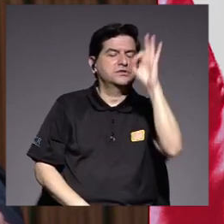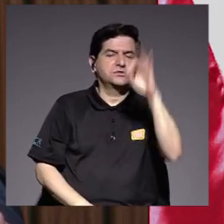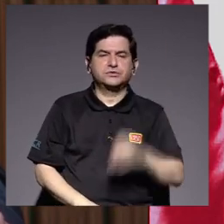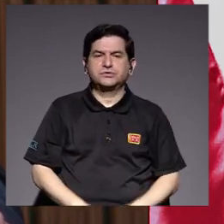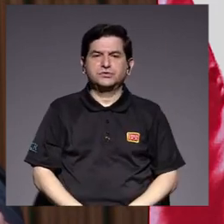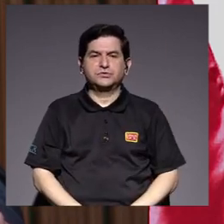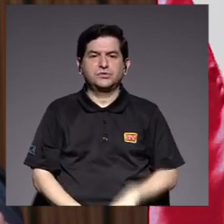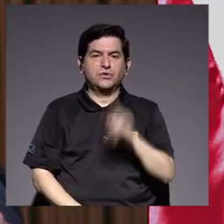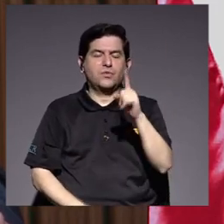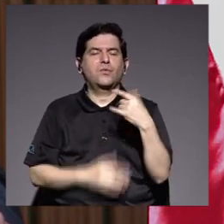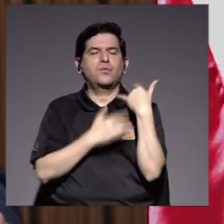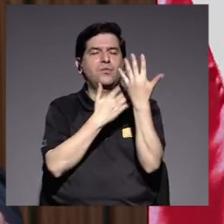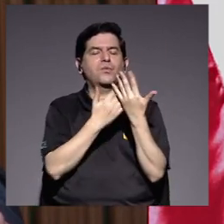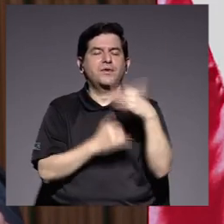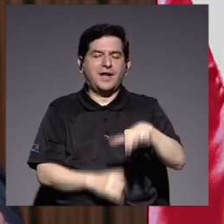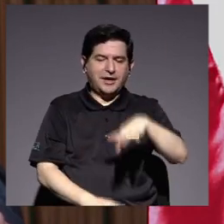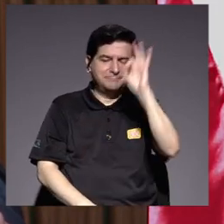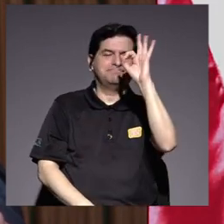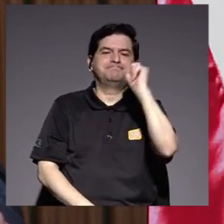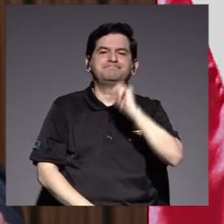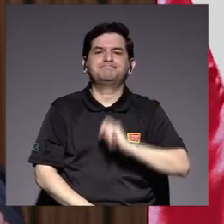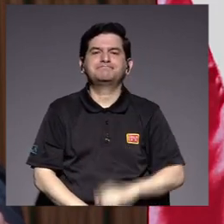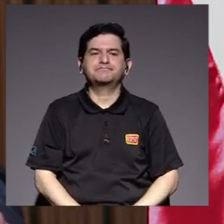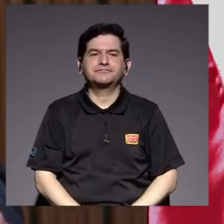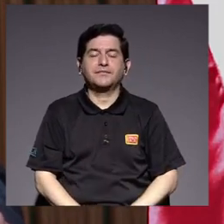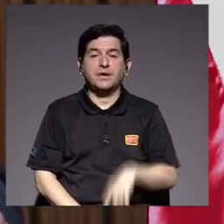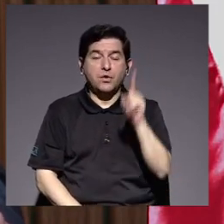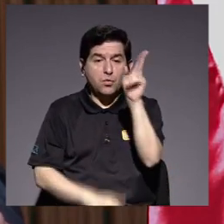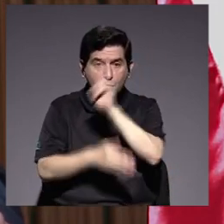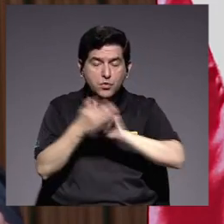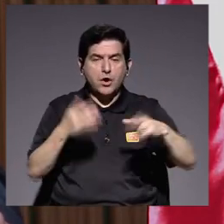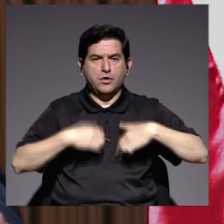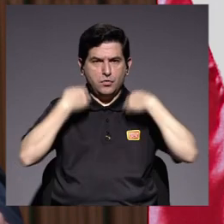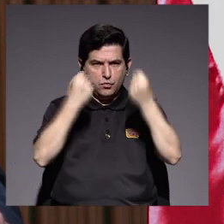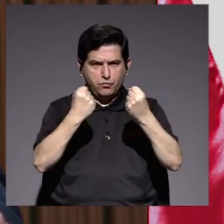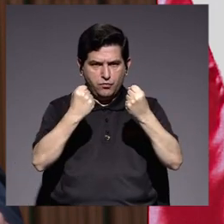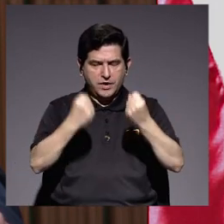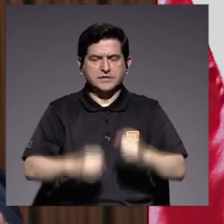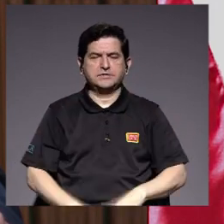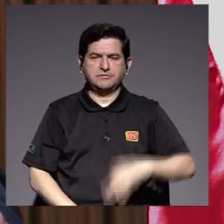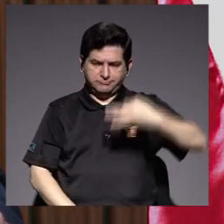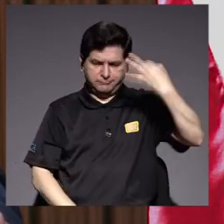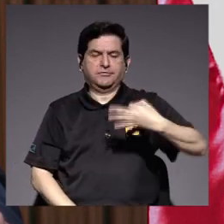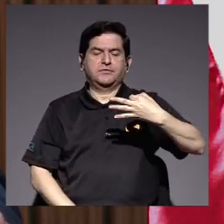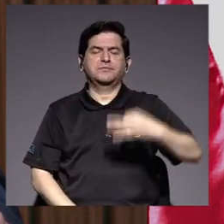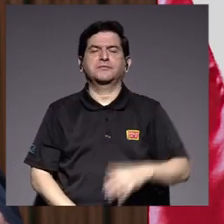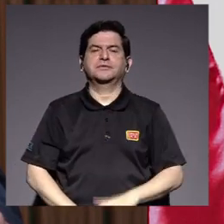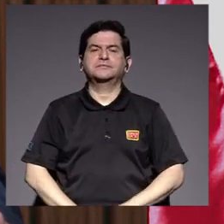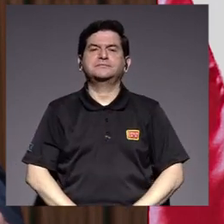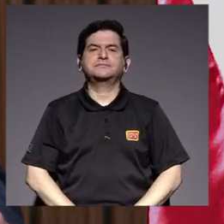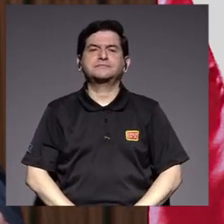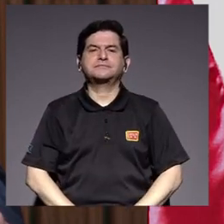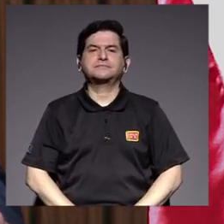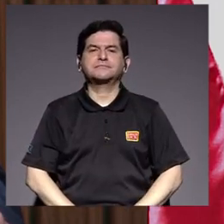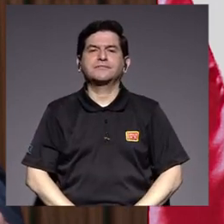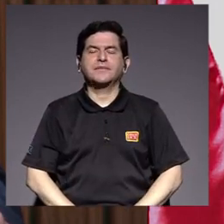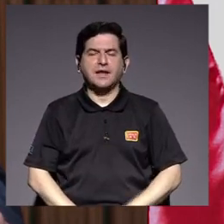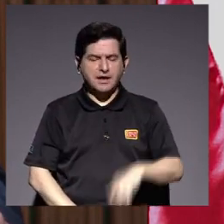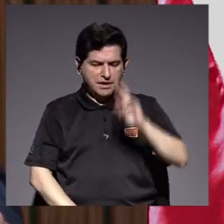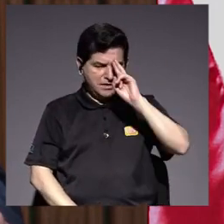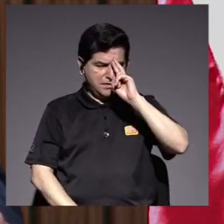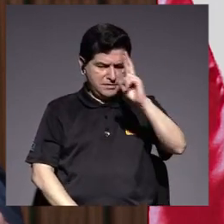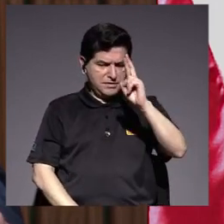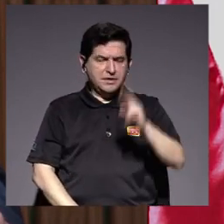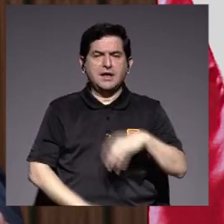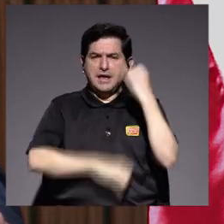irrenunciable esperanza. Dejamos una universidad fortalecida, robusta y sólida, con una reputación